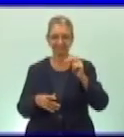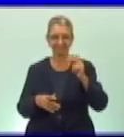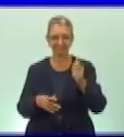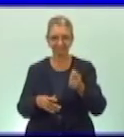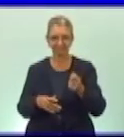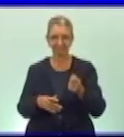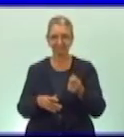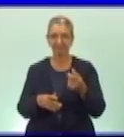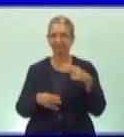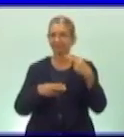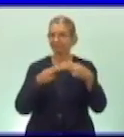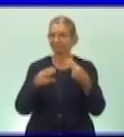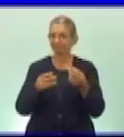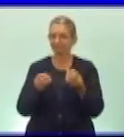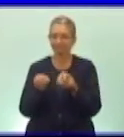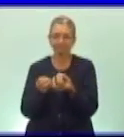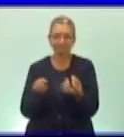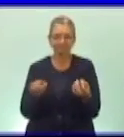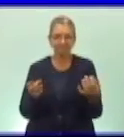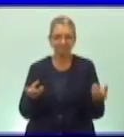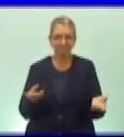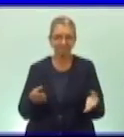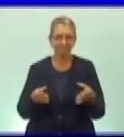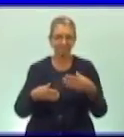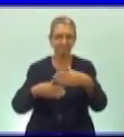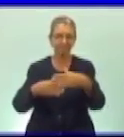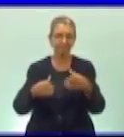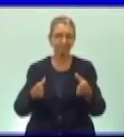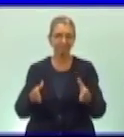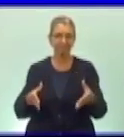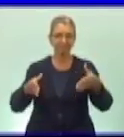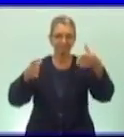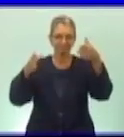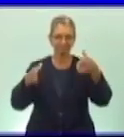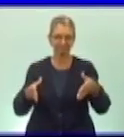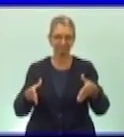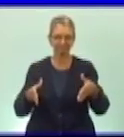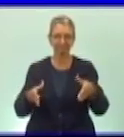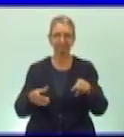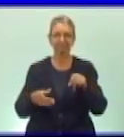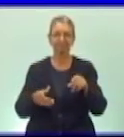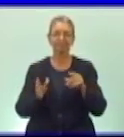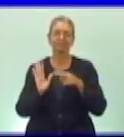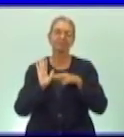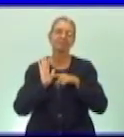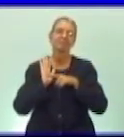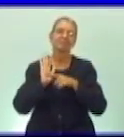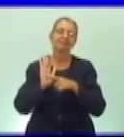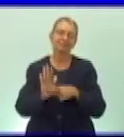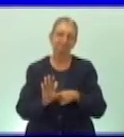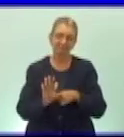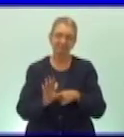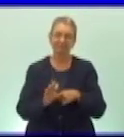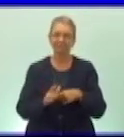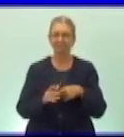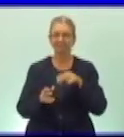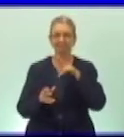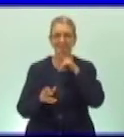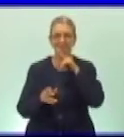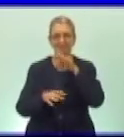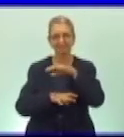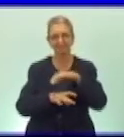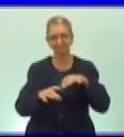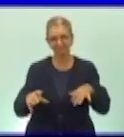un herbario artístico y un diorama que le permiten demostrar animales que viven en el agua, seres